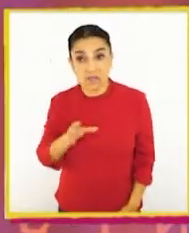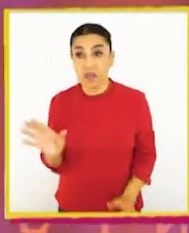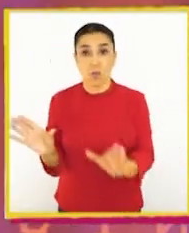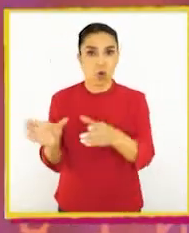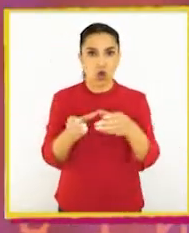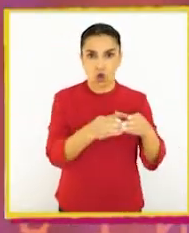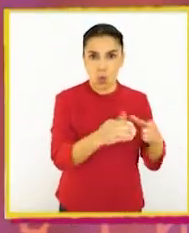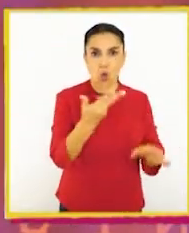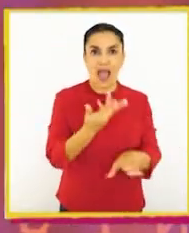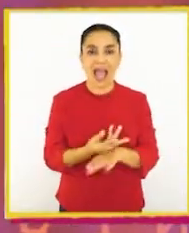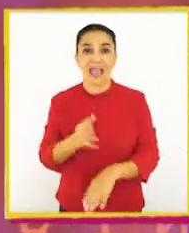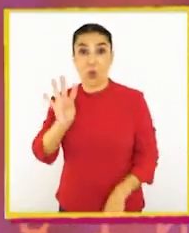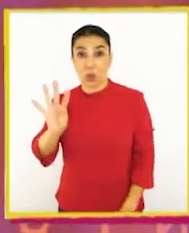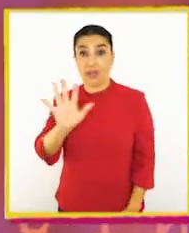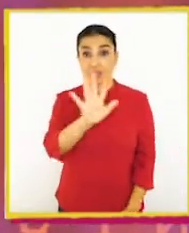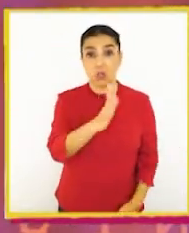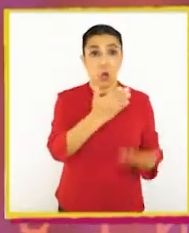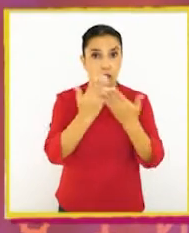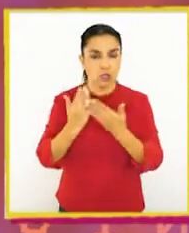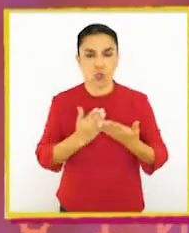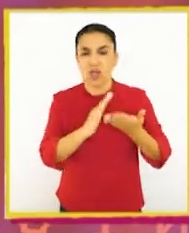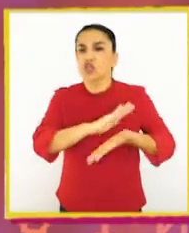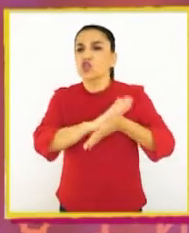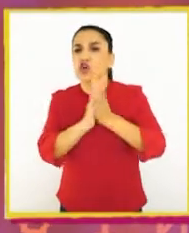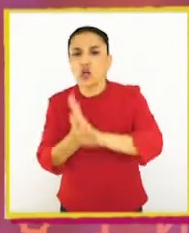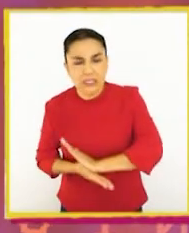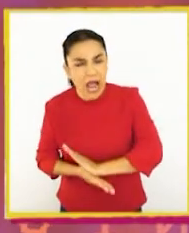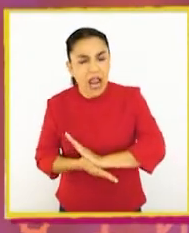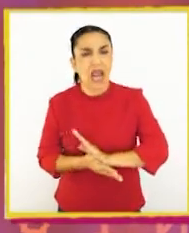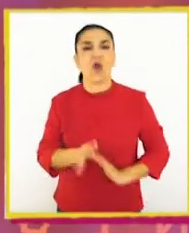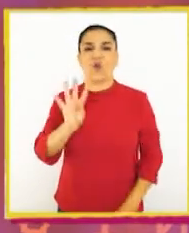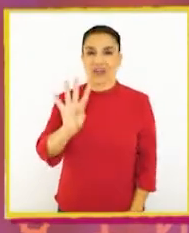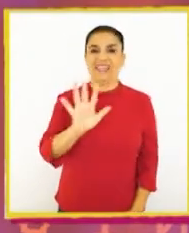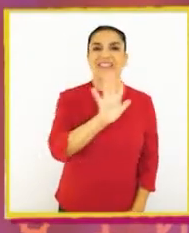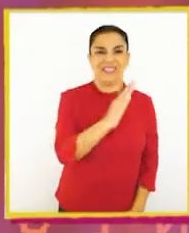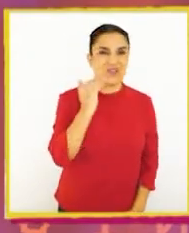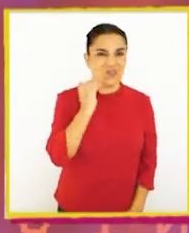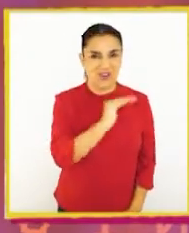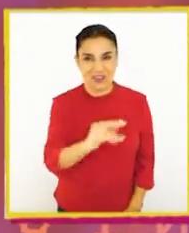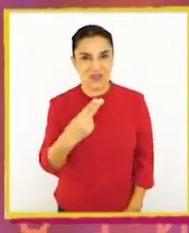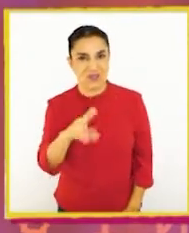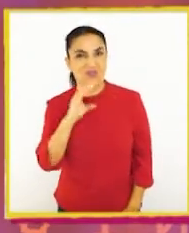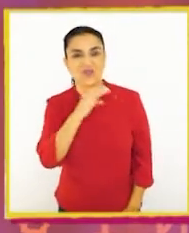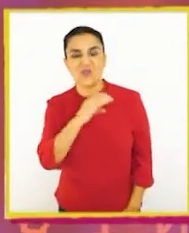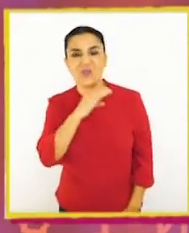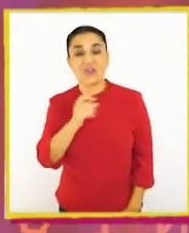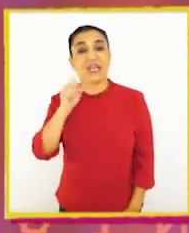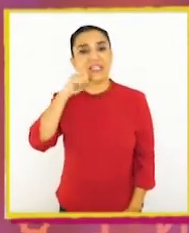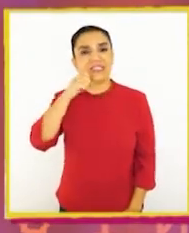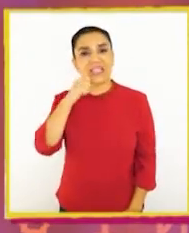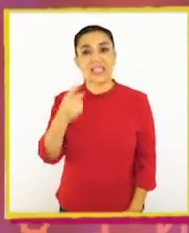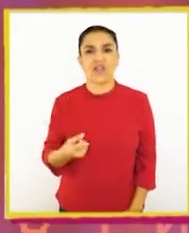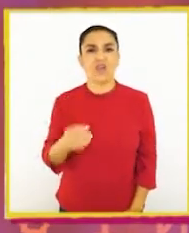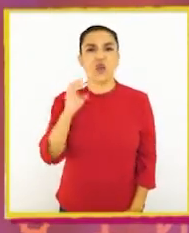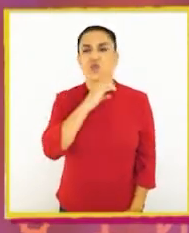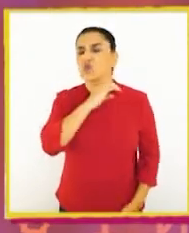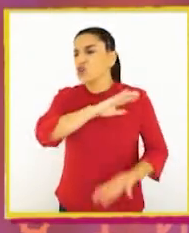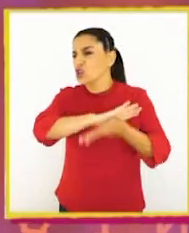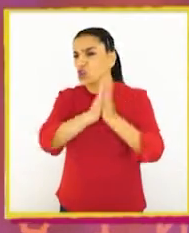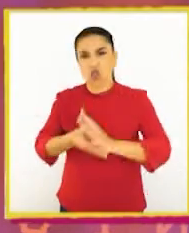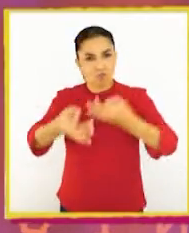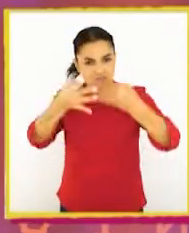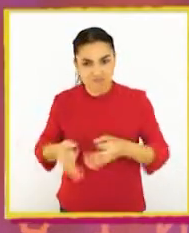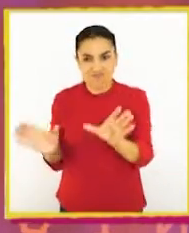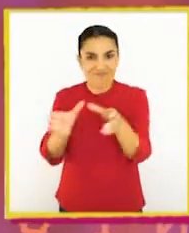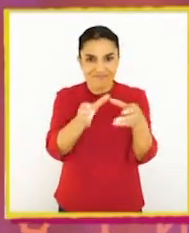grupos hay cuarenta cinco alumnos de un total de cuarenta cinco niños del curso. Es decir, tenemos el curso completo